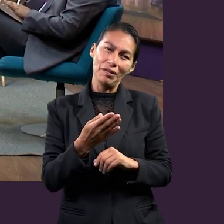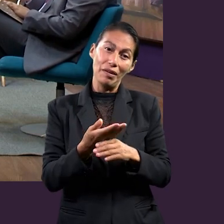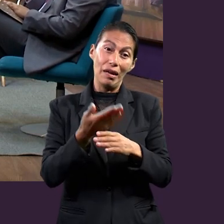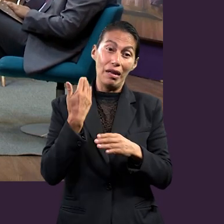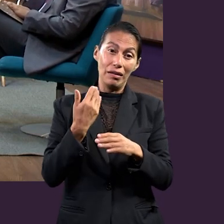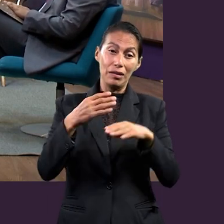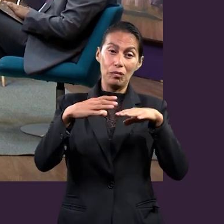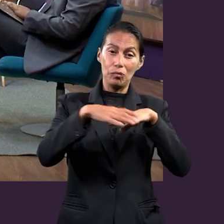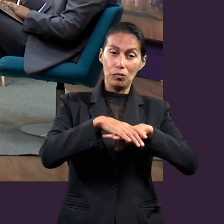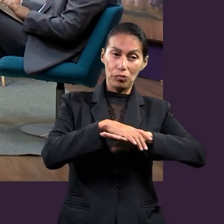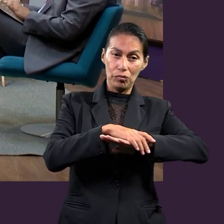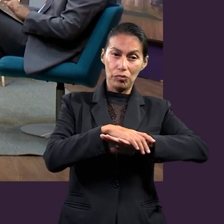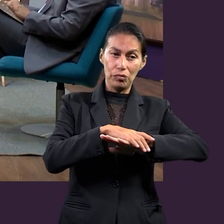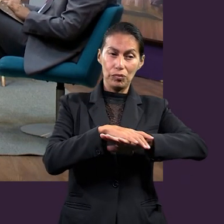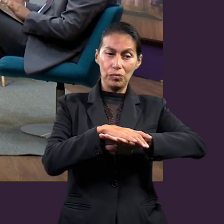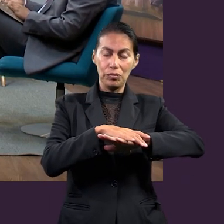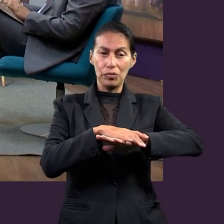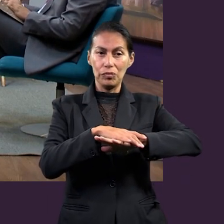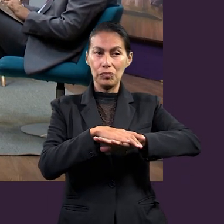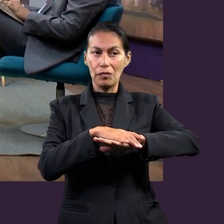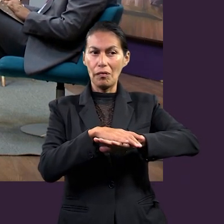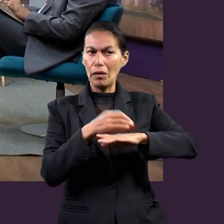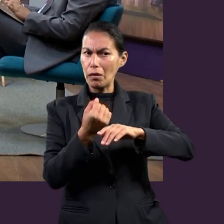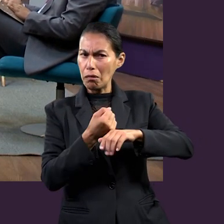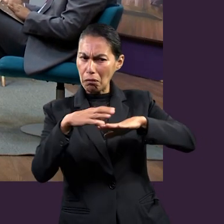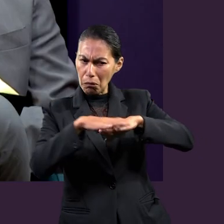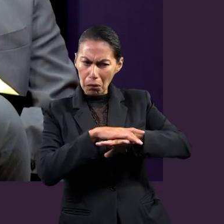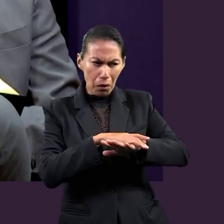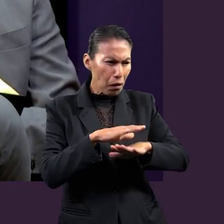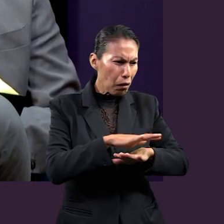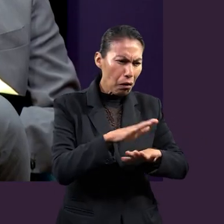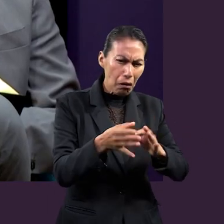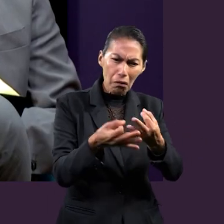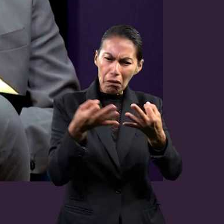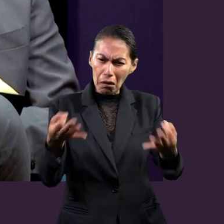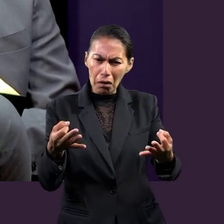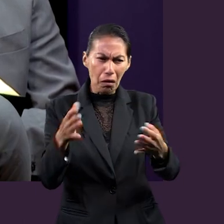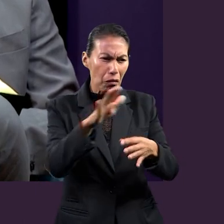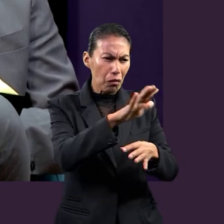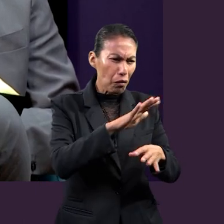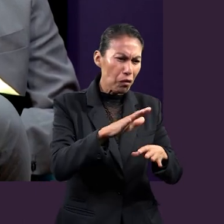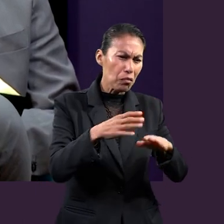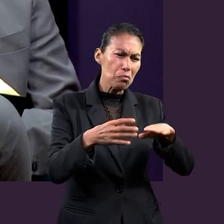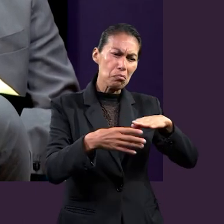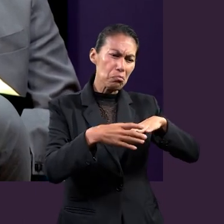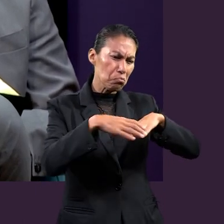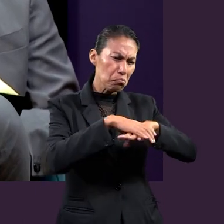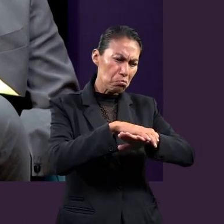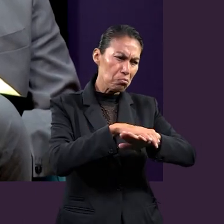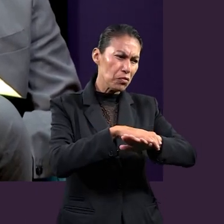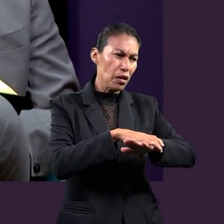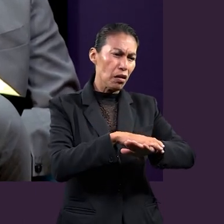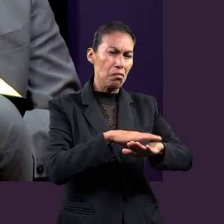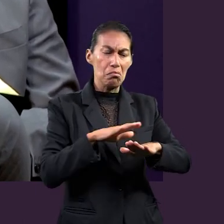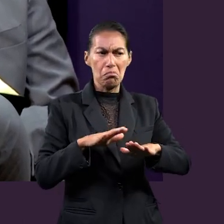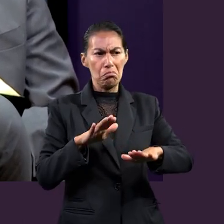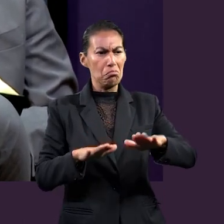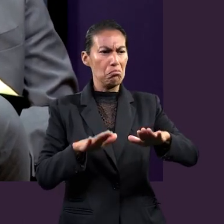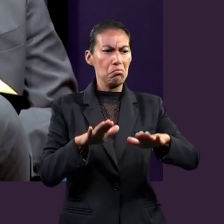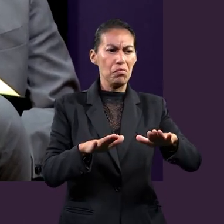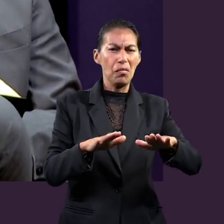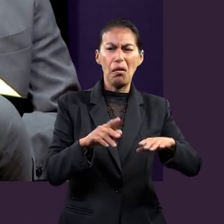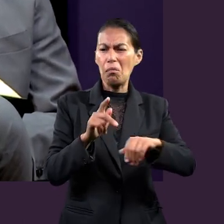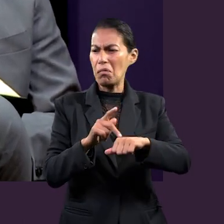la sandalia era algo muy importante en ese entonces porque los terranos eran inhóspitos, eran muy difíciles de transitar, no había